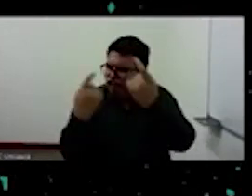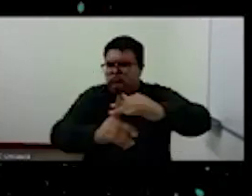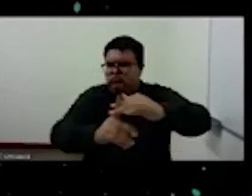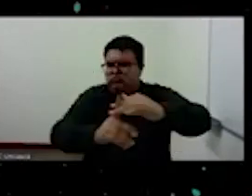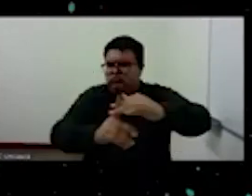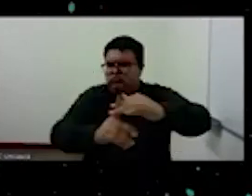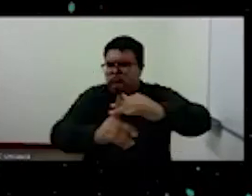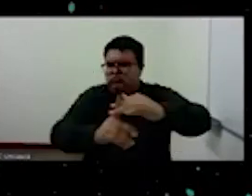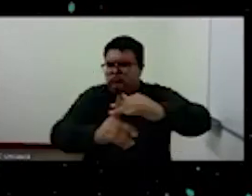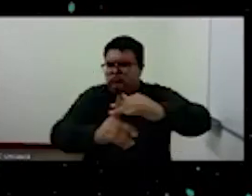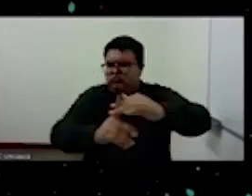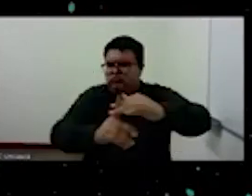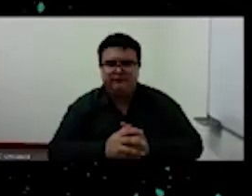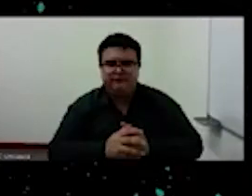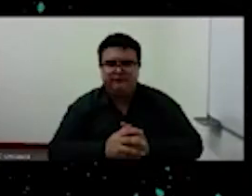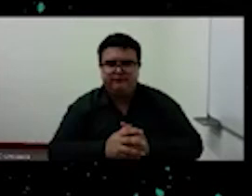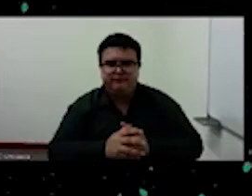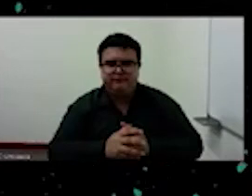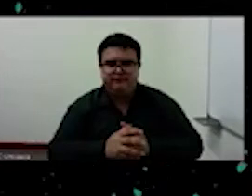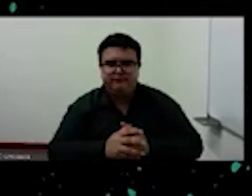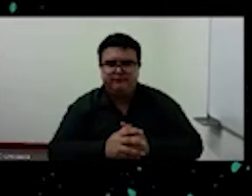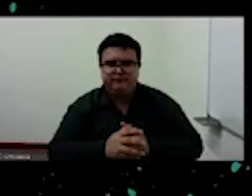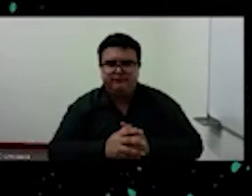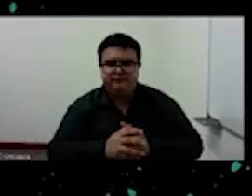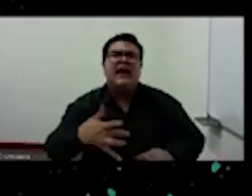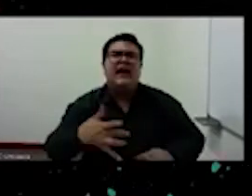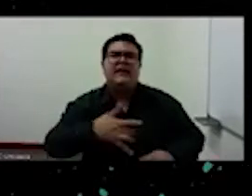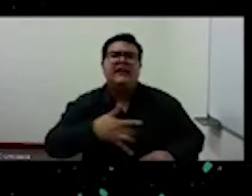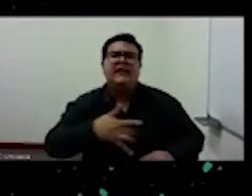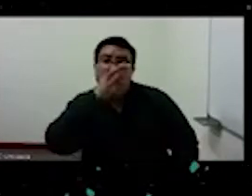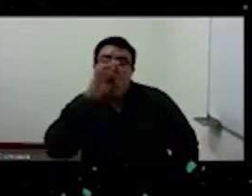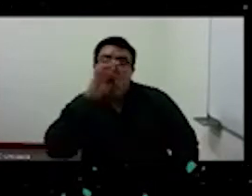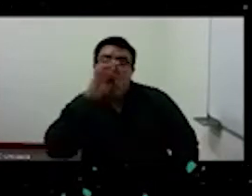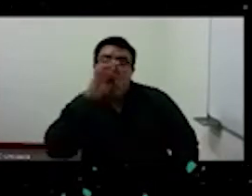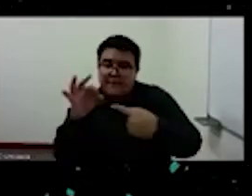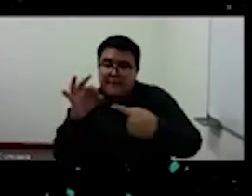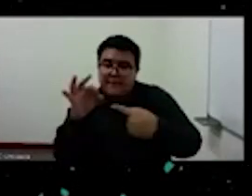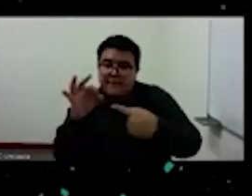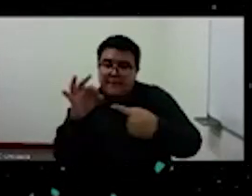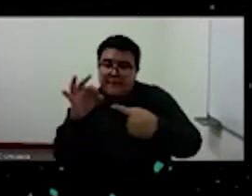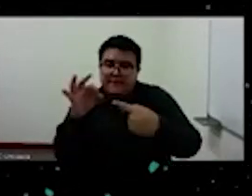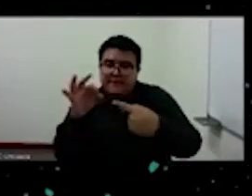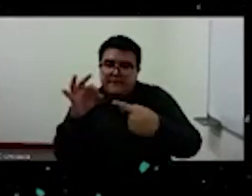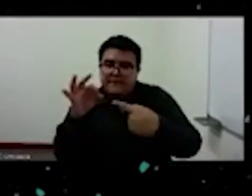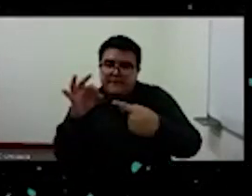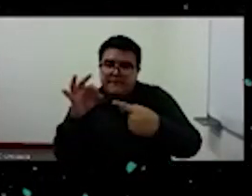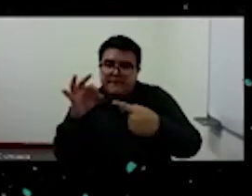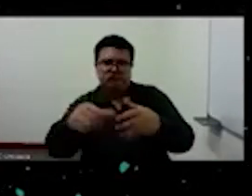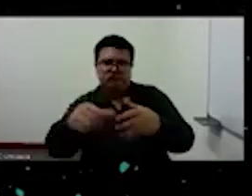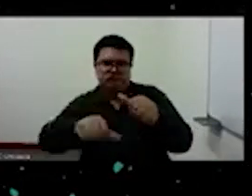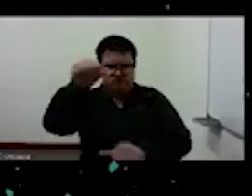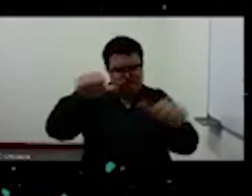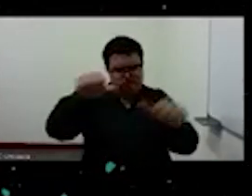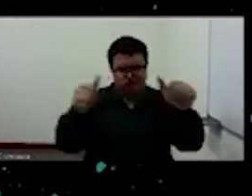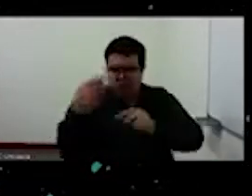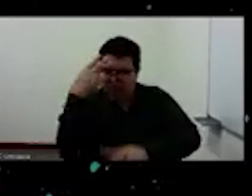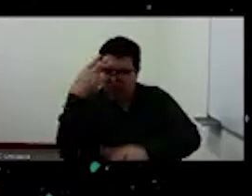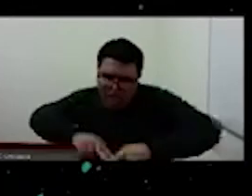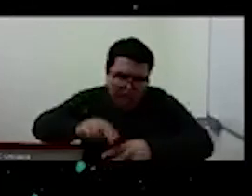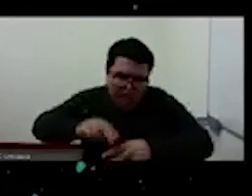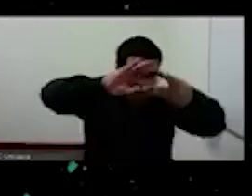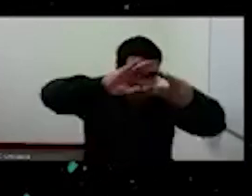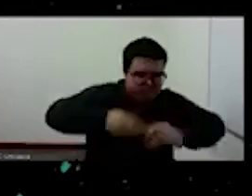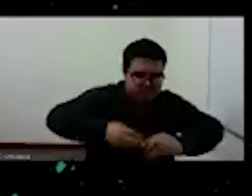Bueno, entonces el hombre es la medida de todas las cosas. Esta